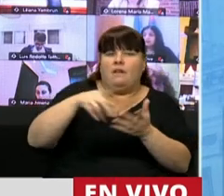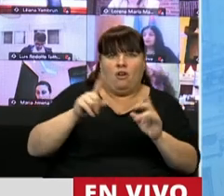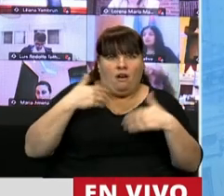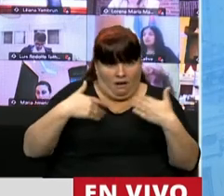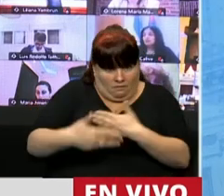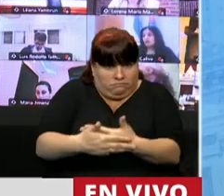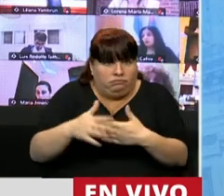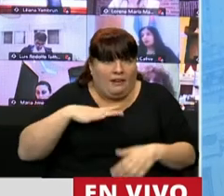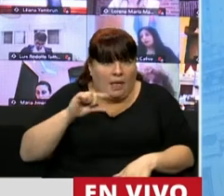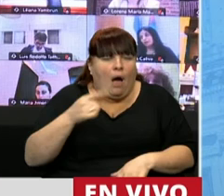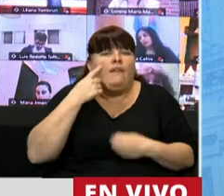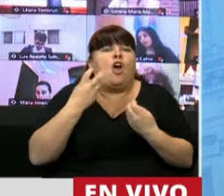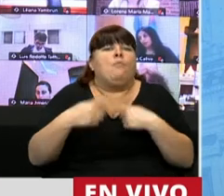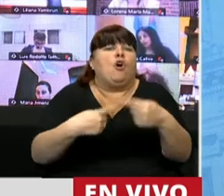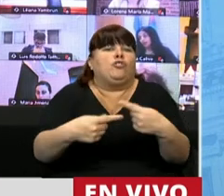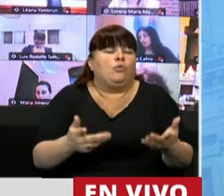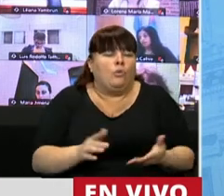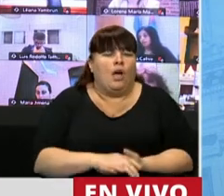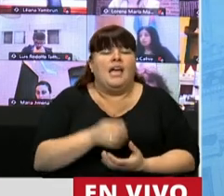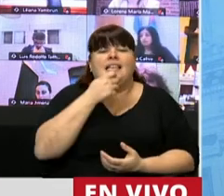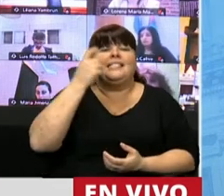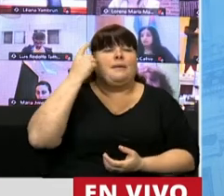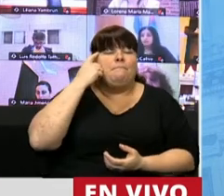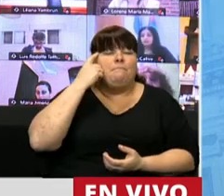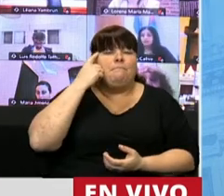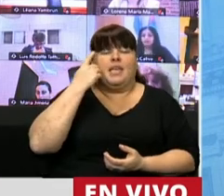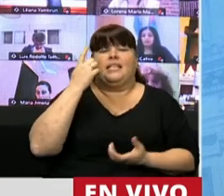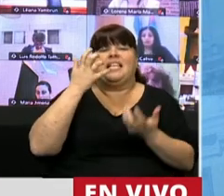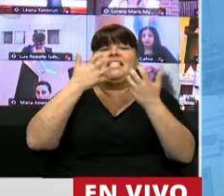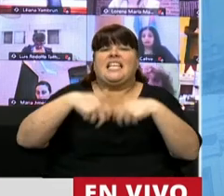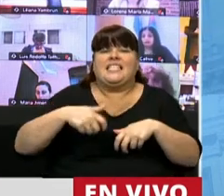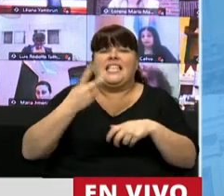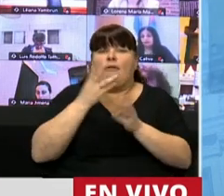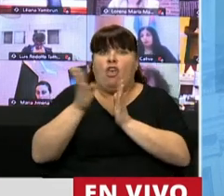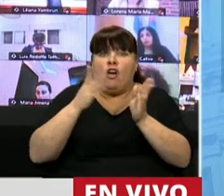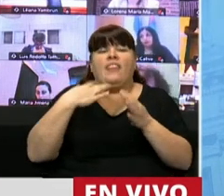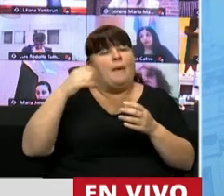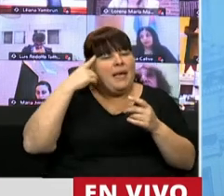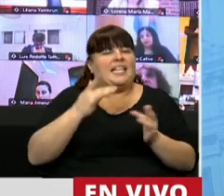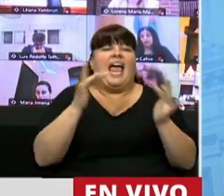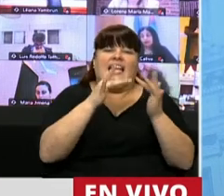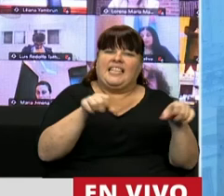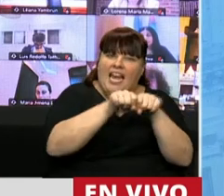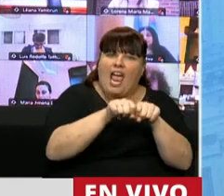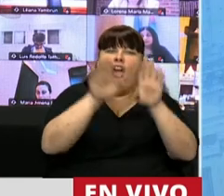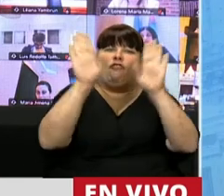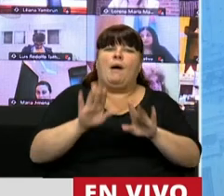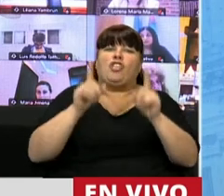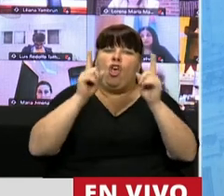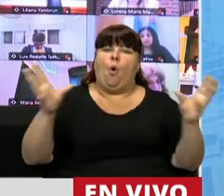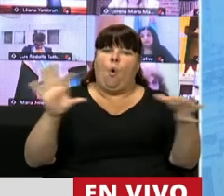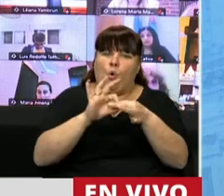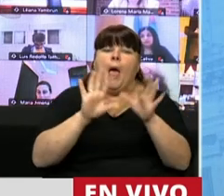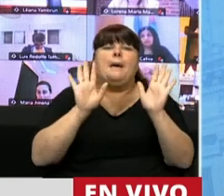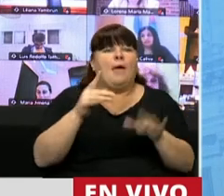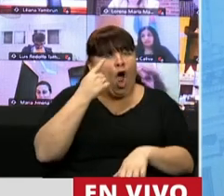y a ver cómo continúa esto. Y obviamente, si pensamos en un sistema dual, tenemos que pensar en conectividad, formación docente, pero